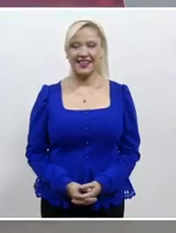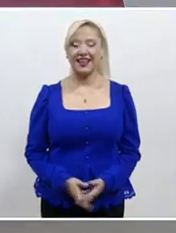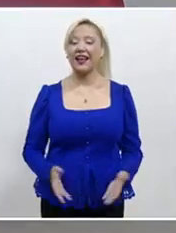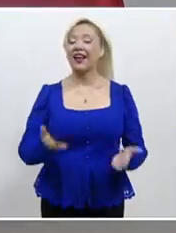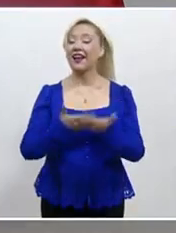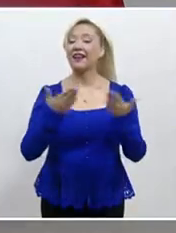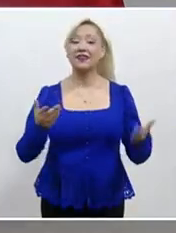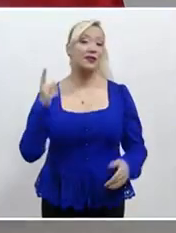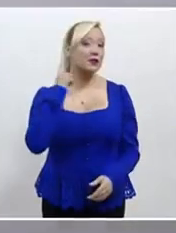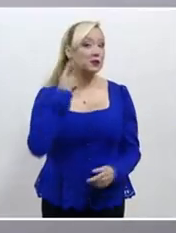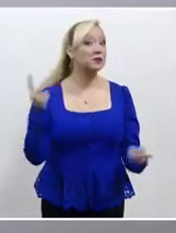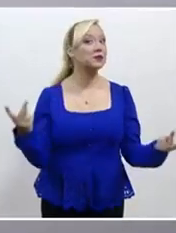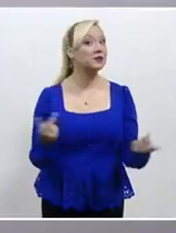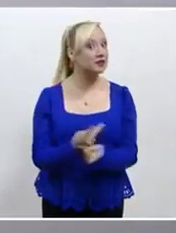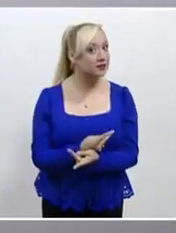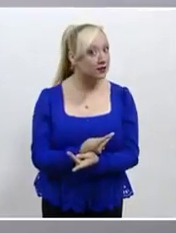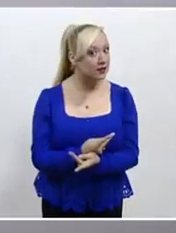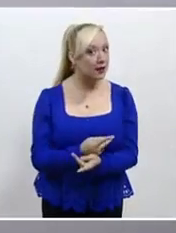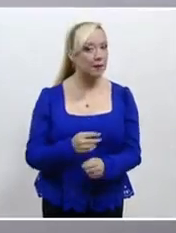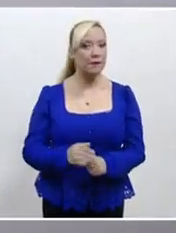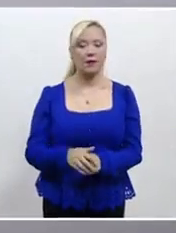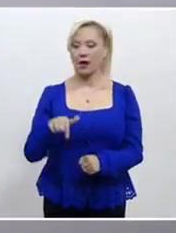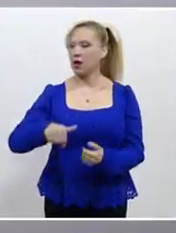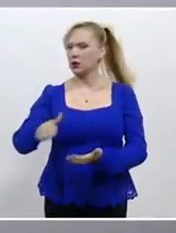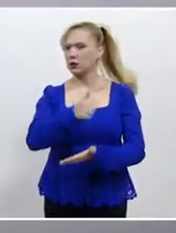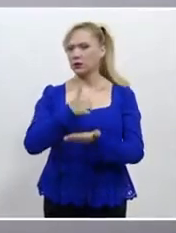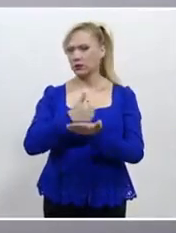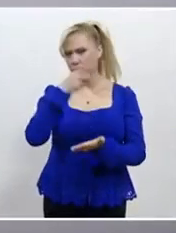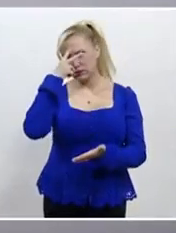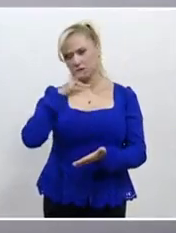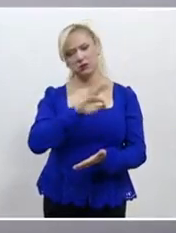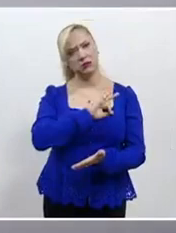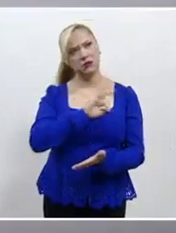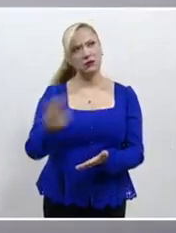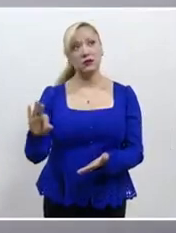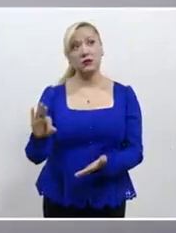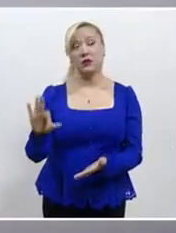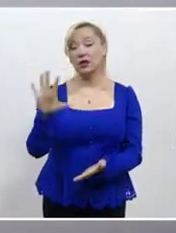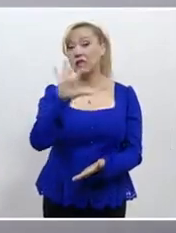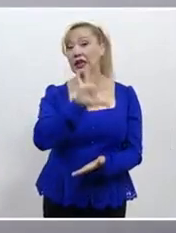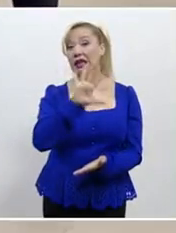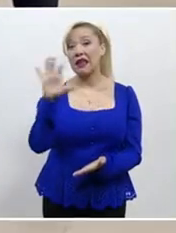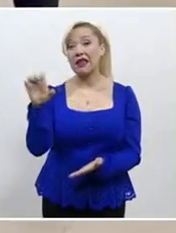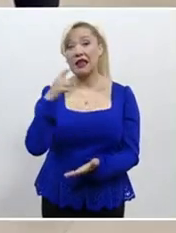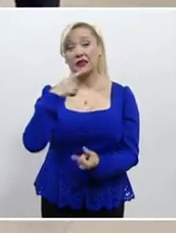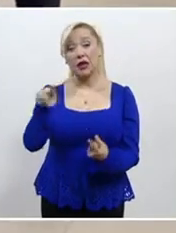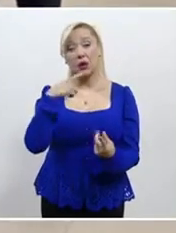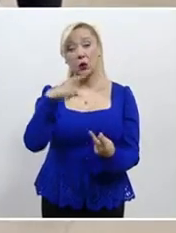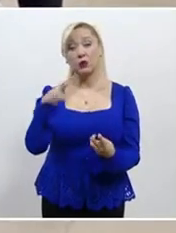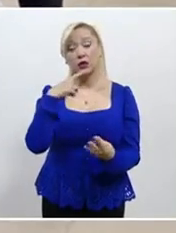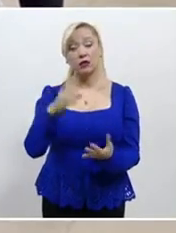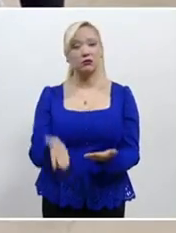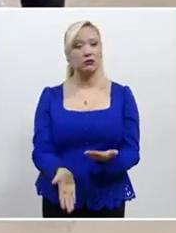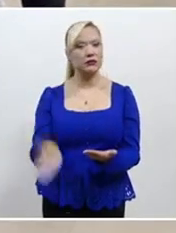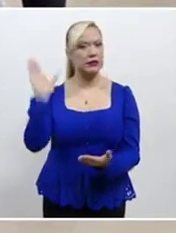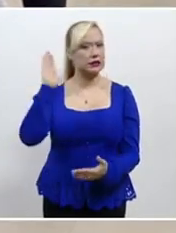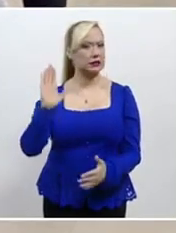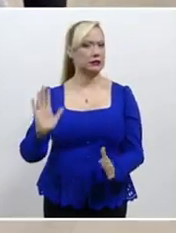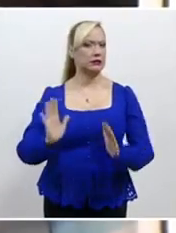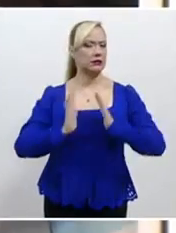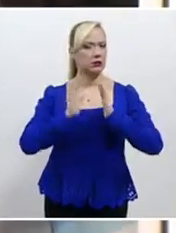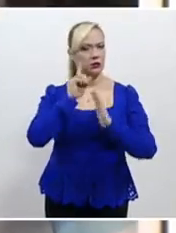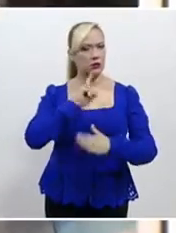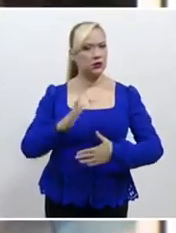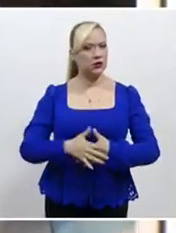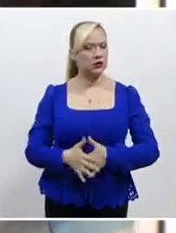Al regresar, en la capital del país se han procesado más de 500 denuncias por despido injustificado de